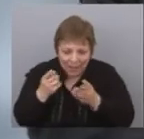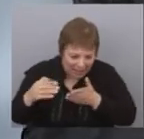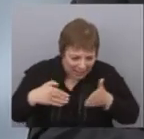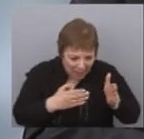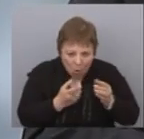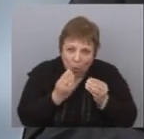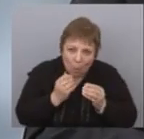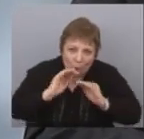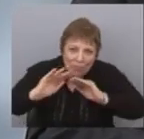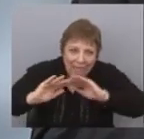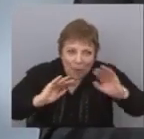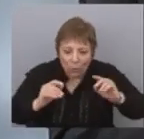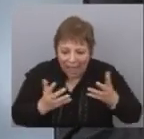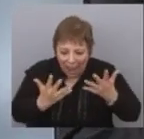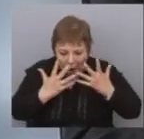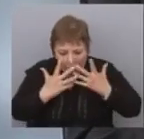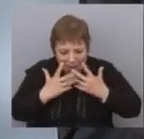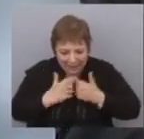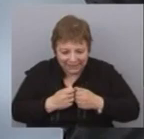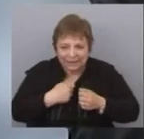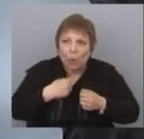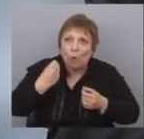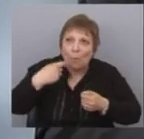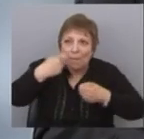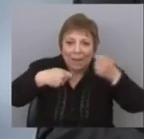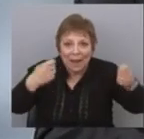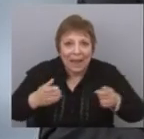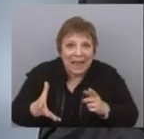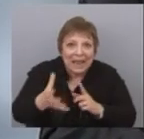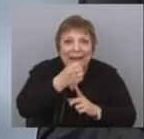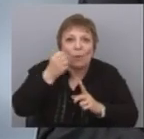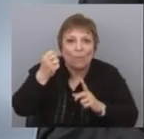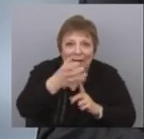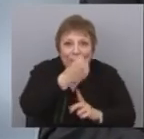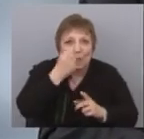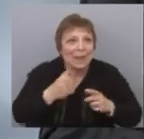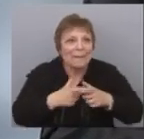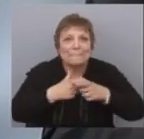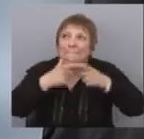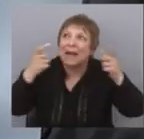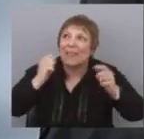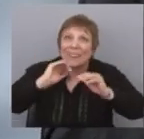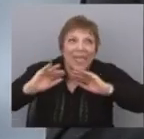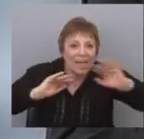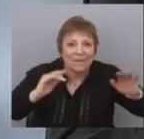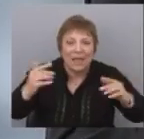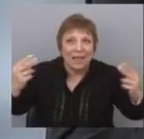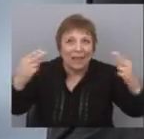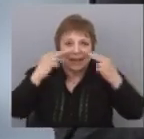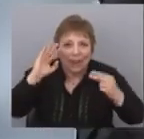de la deuda que permitió avanzar en recuperar políticas macroeconómicas, en recuperar la política